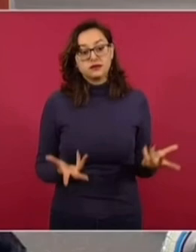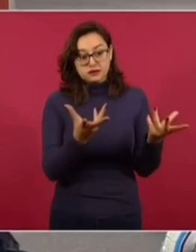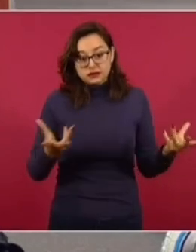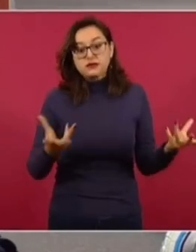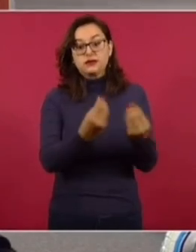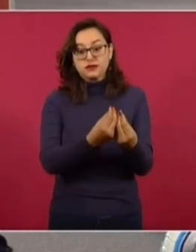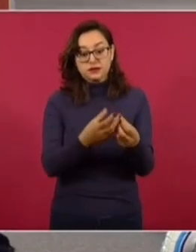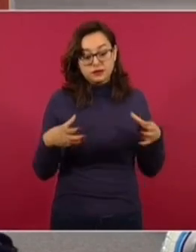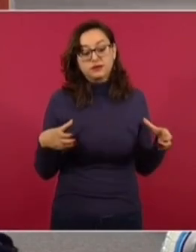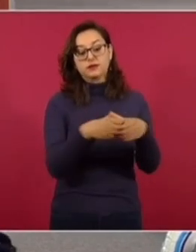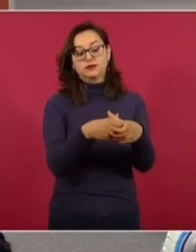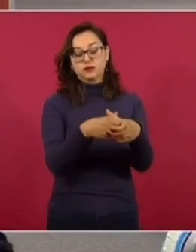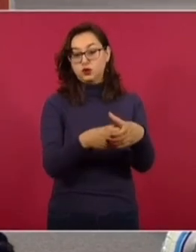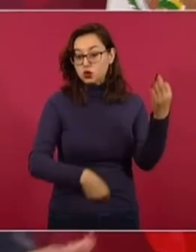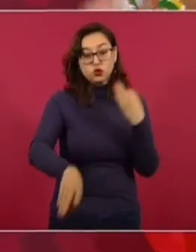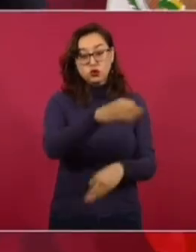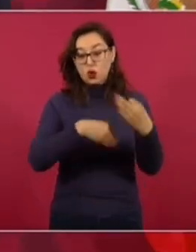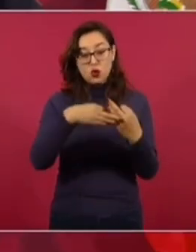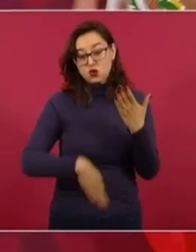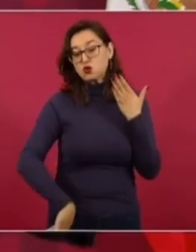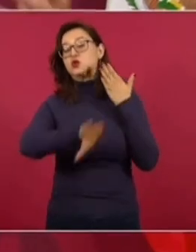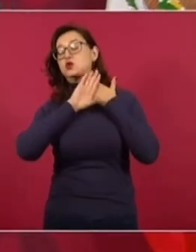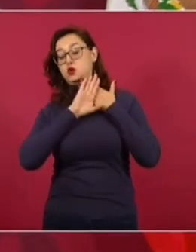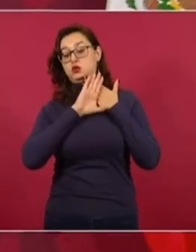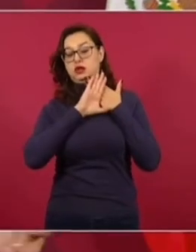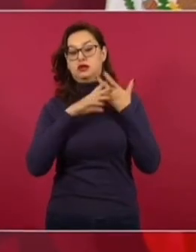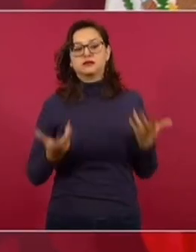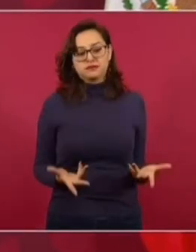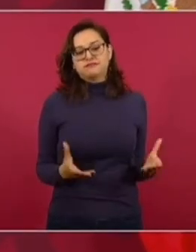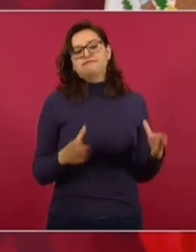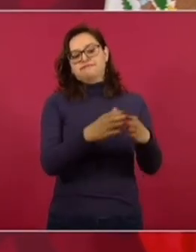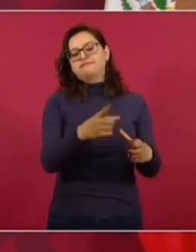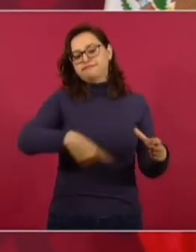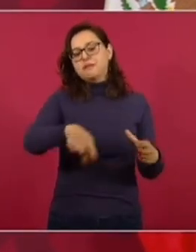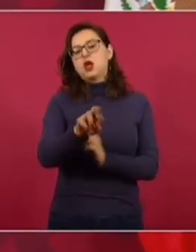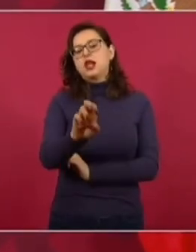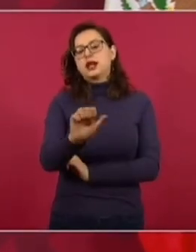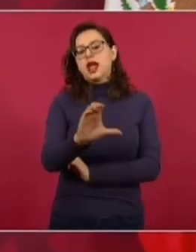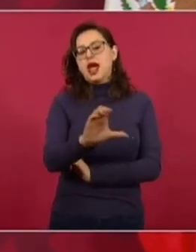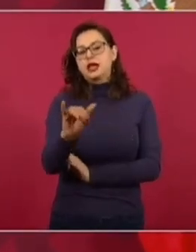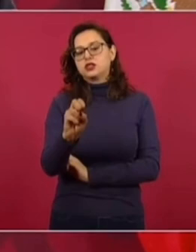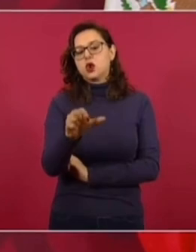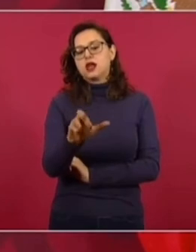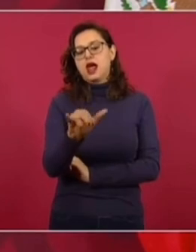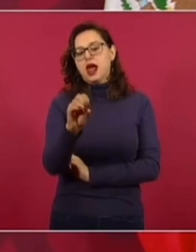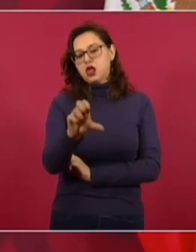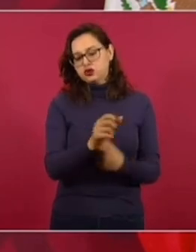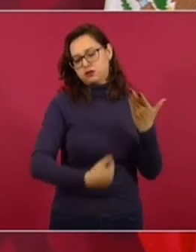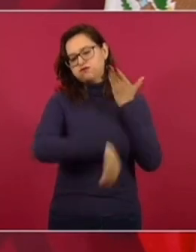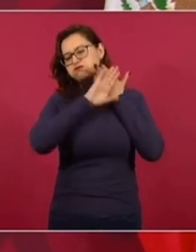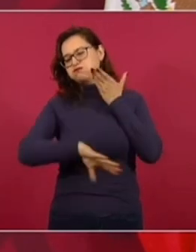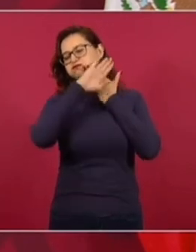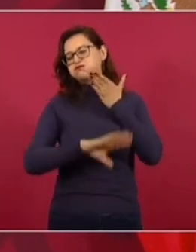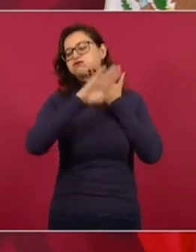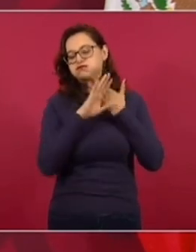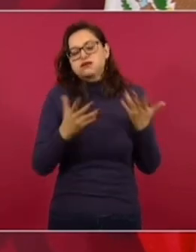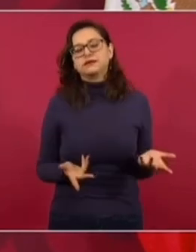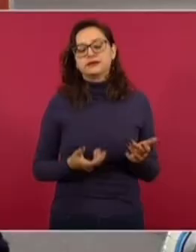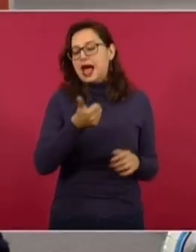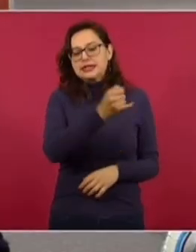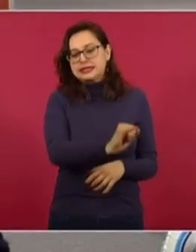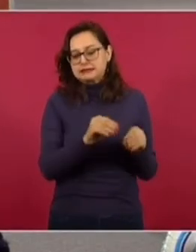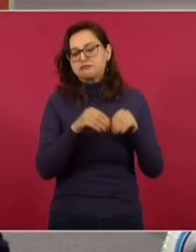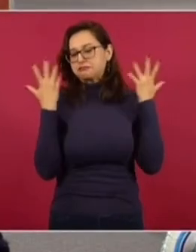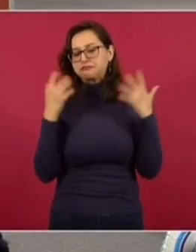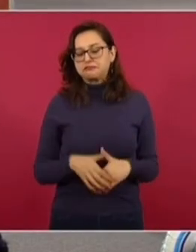todos los opositores, pues se les conoce como reaccionarios. ¿Qué es lo que está pasando? Actualmente, ¿no?